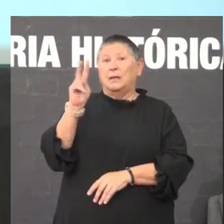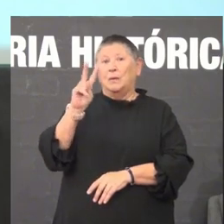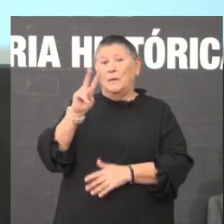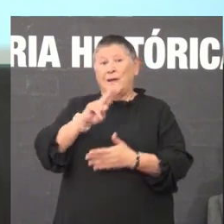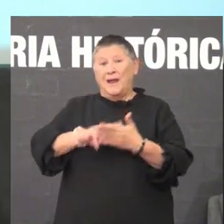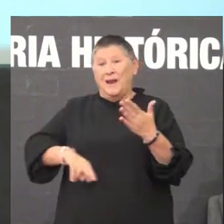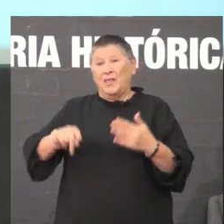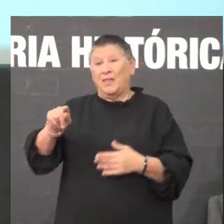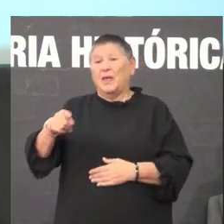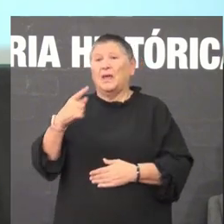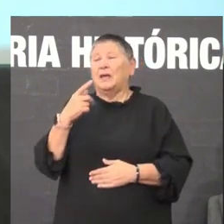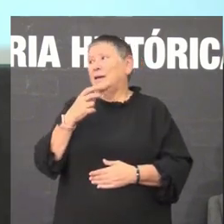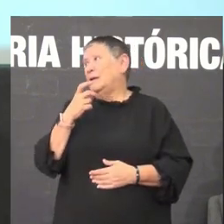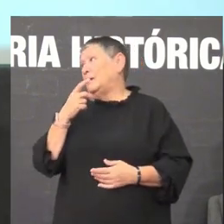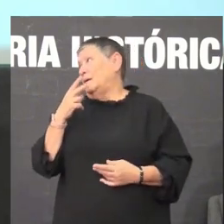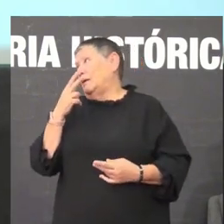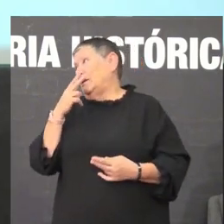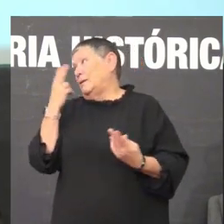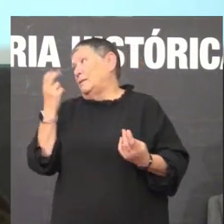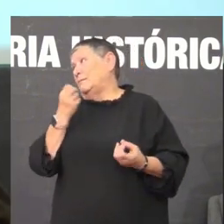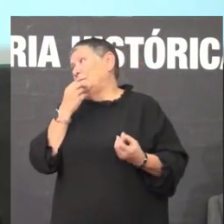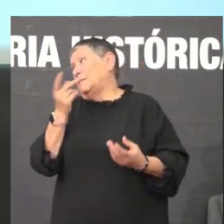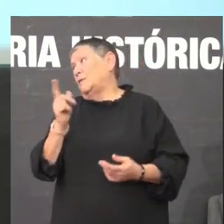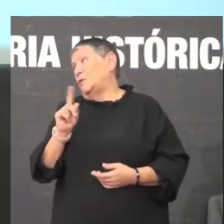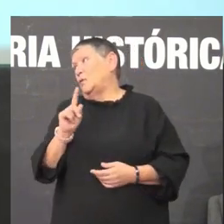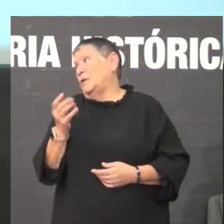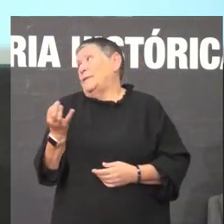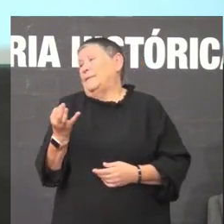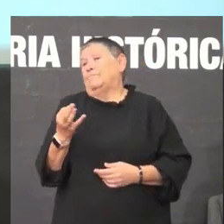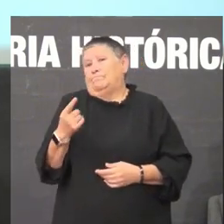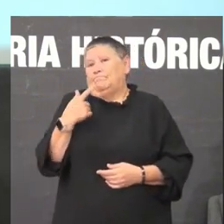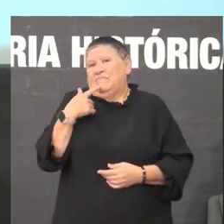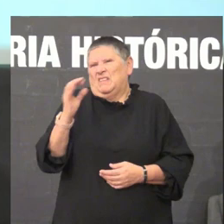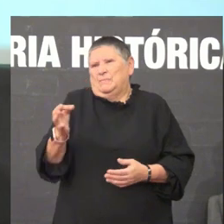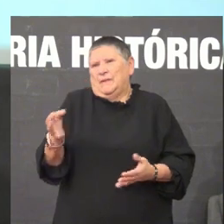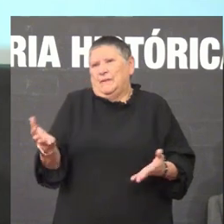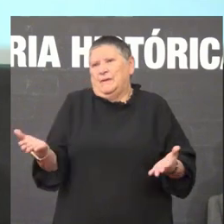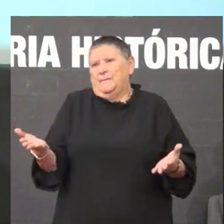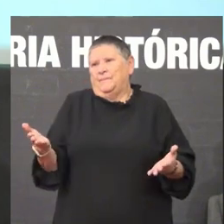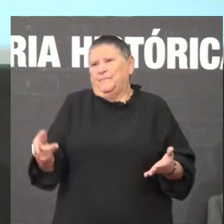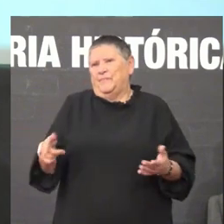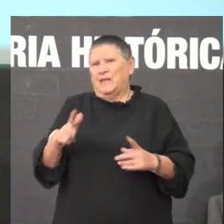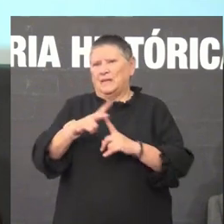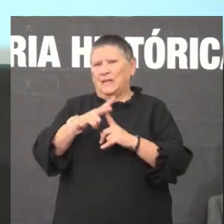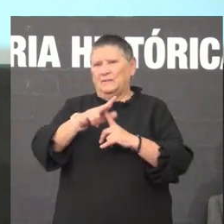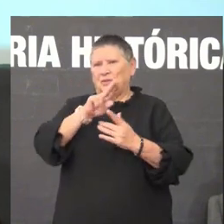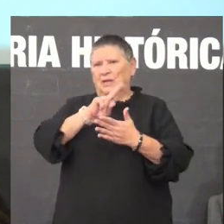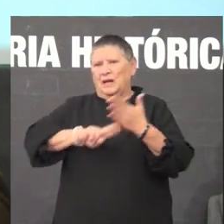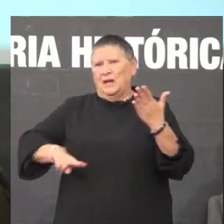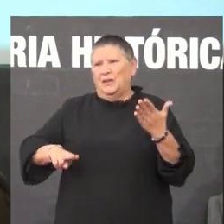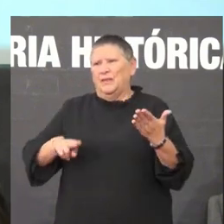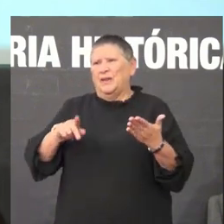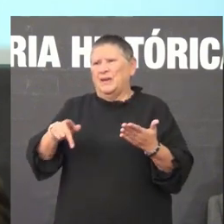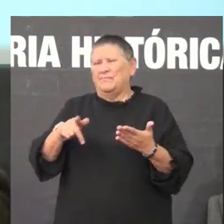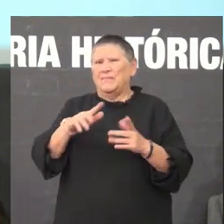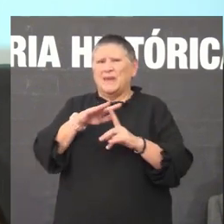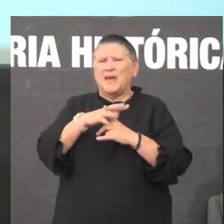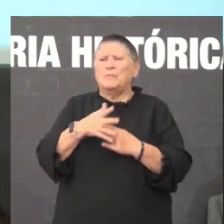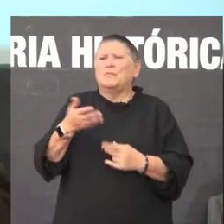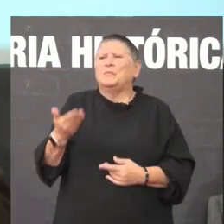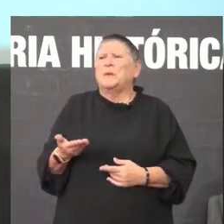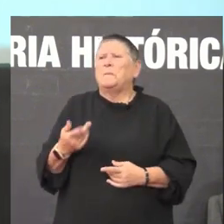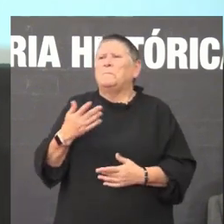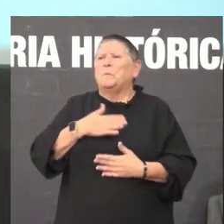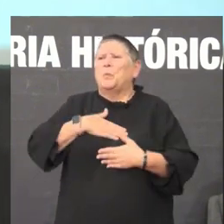emitir pero que non se note non? de que ten prestígio entón iso é verdade cal é o ámbito non é tanto fundamental para calquera lingua que quere